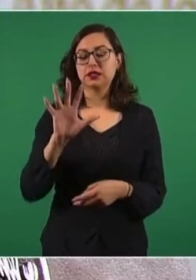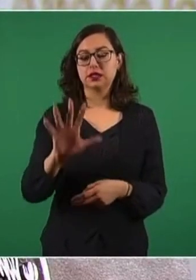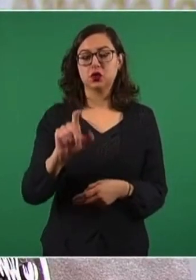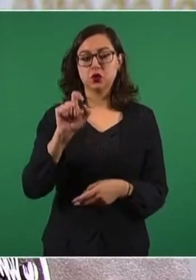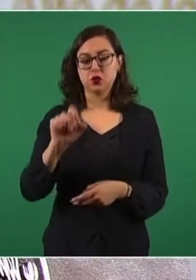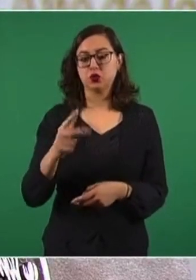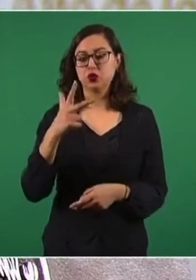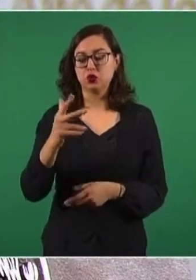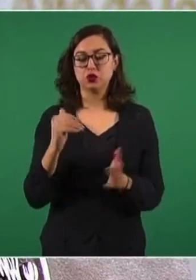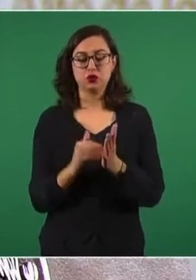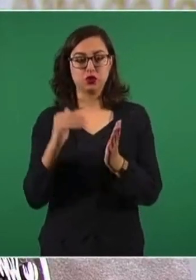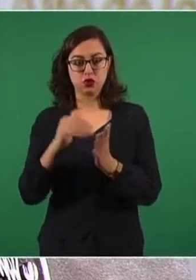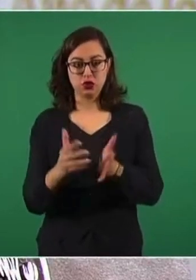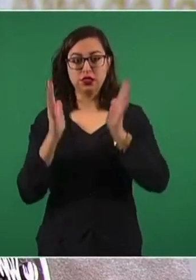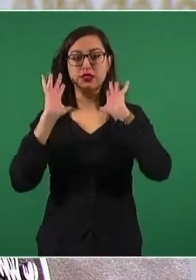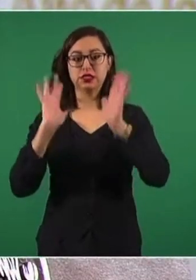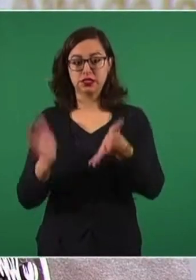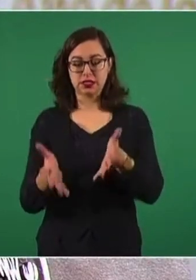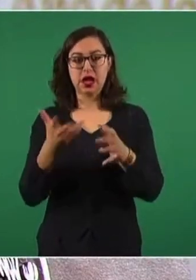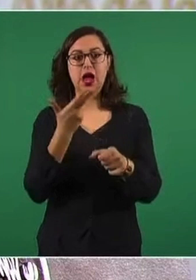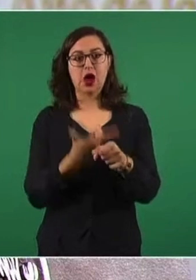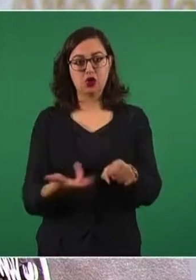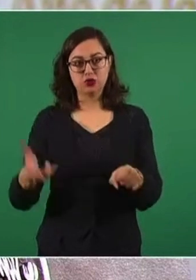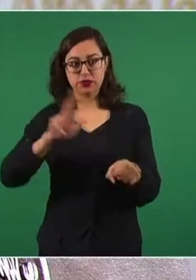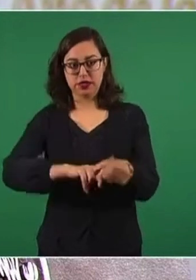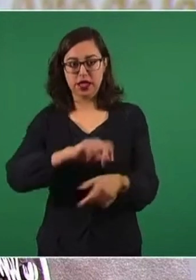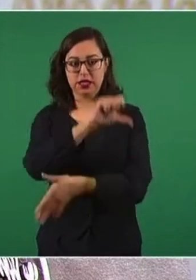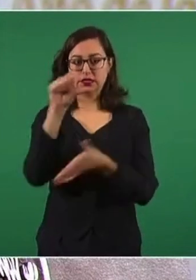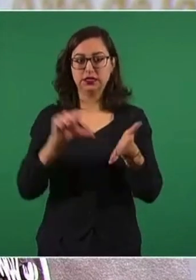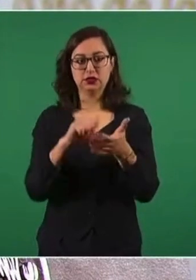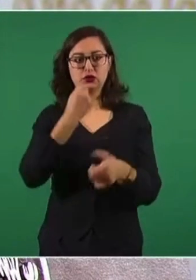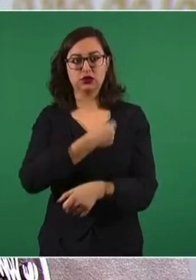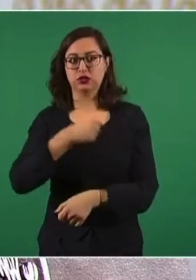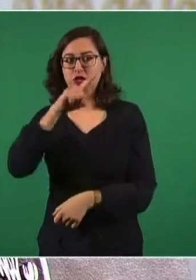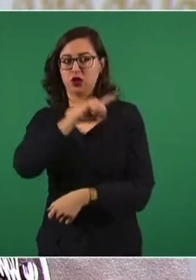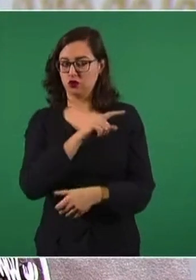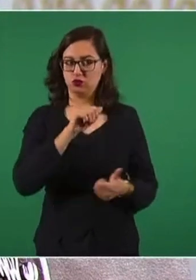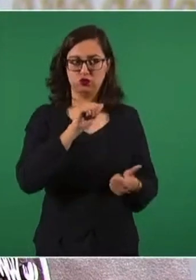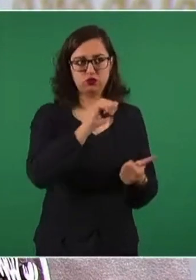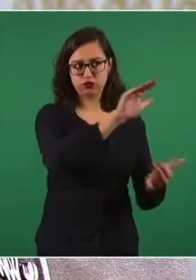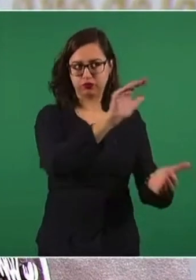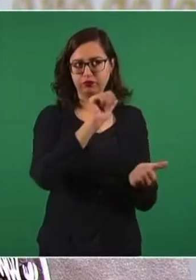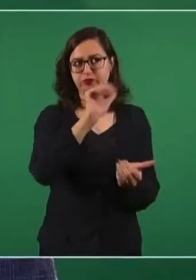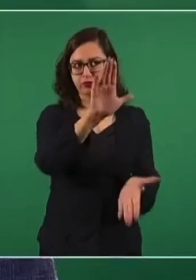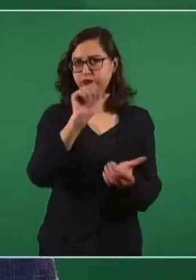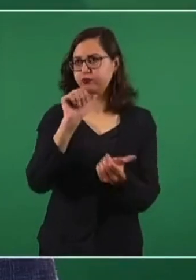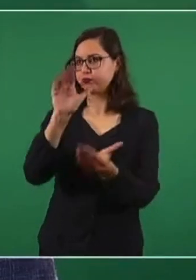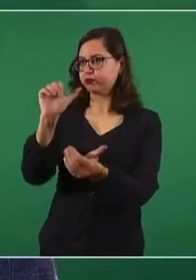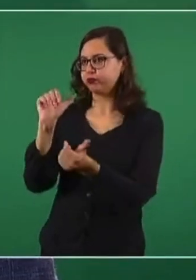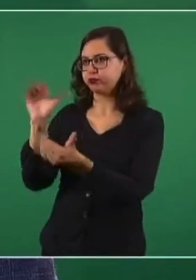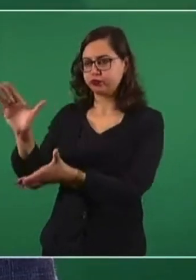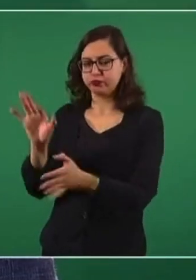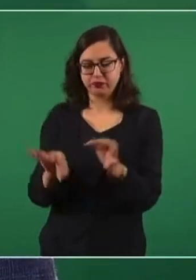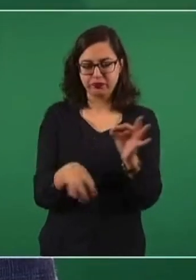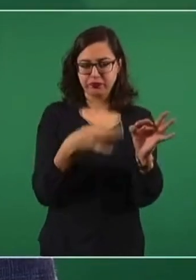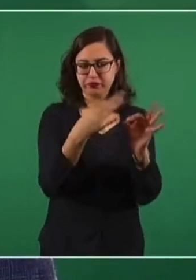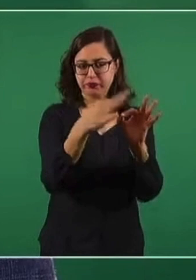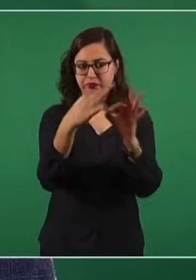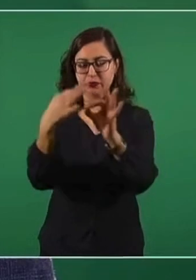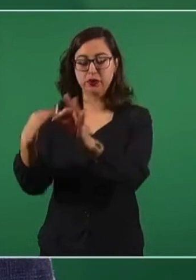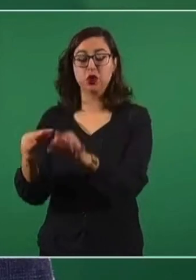entregadas a las instituciones del sector salud en todo el país, que corresponden a